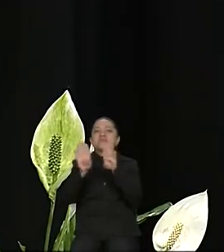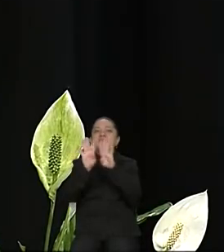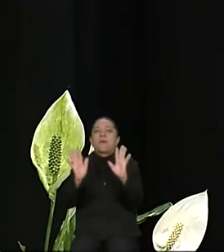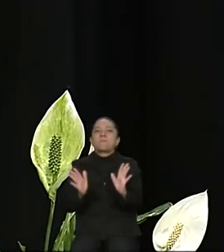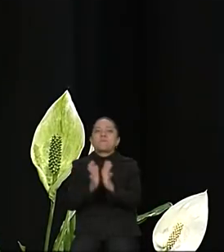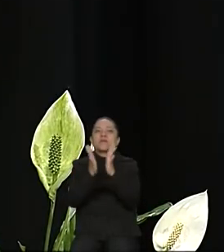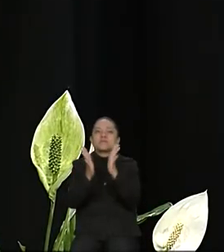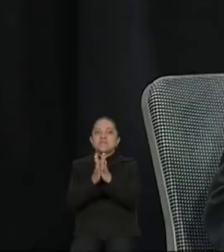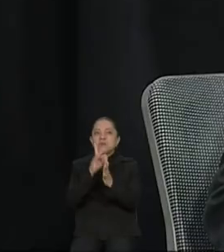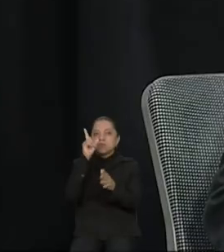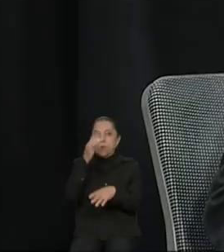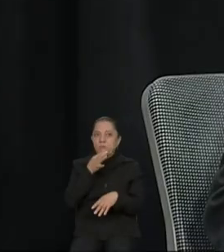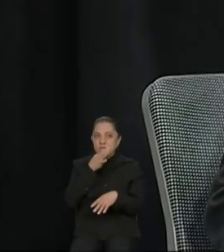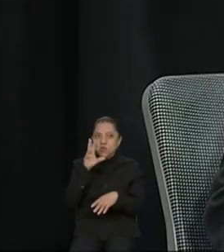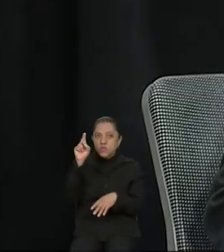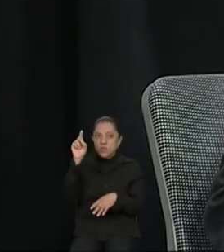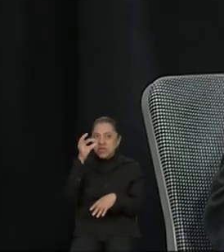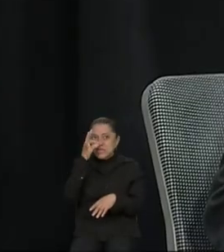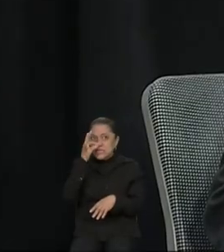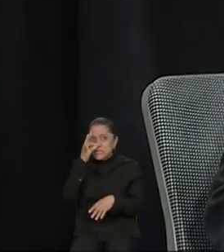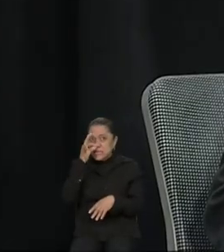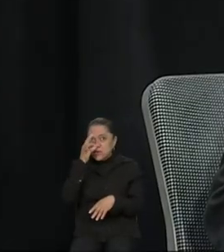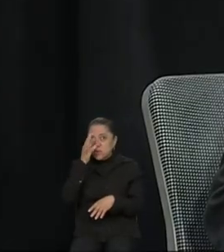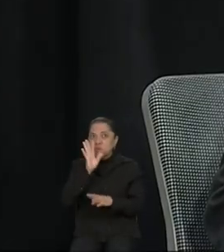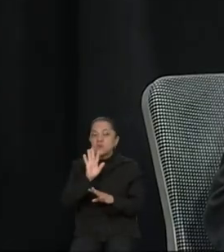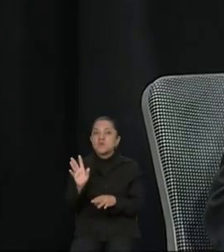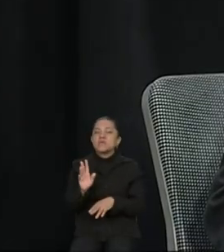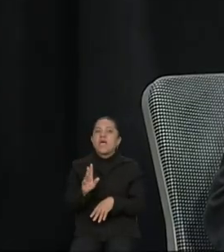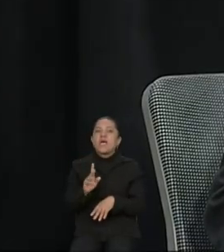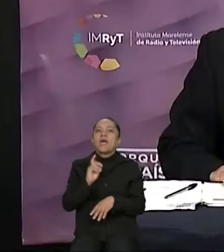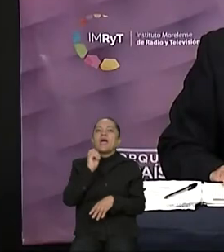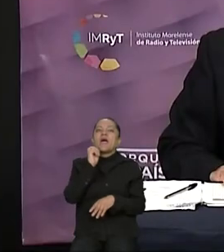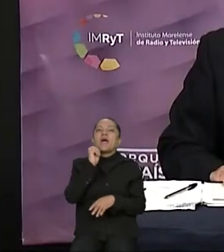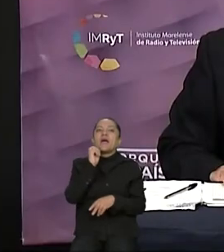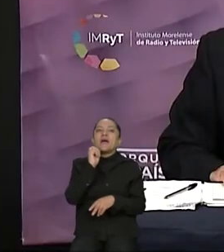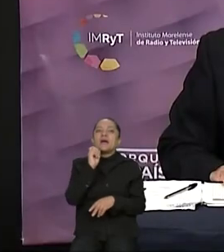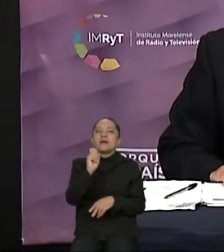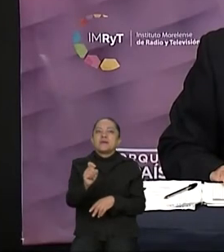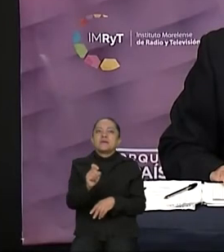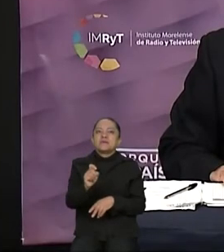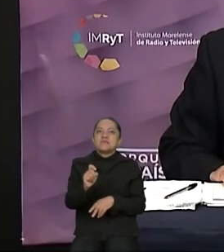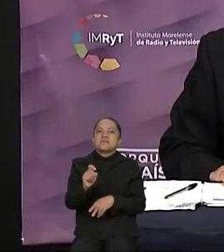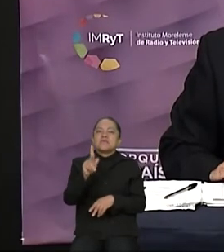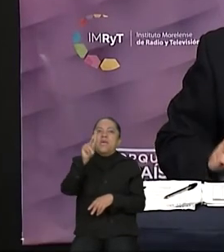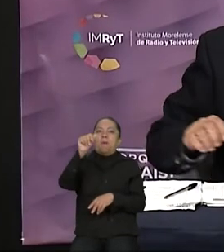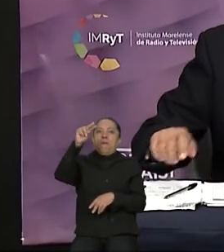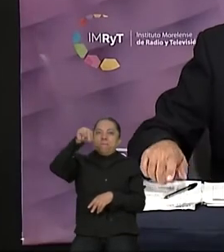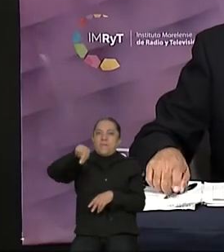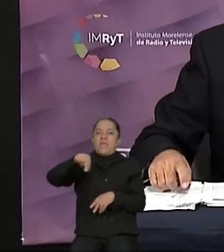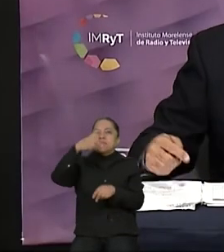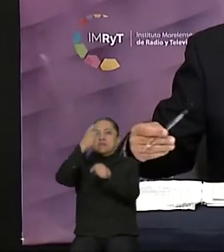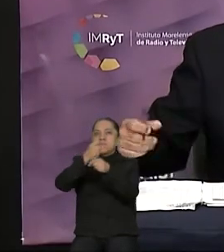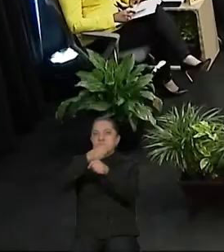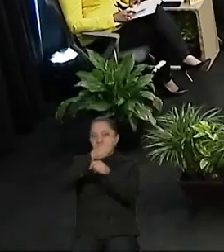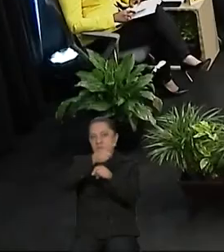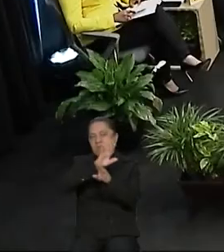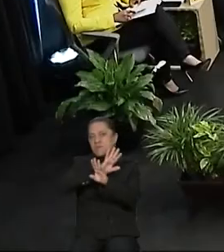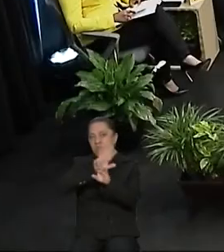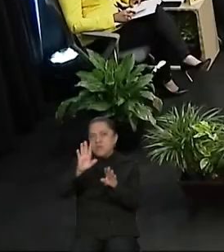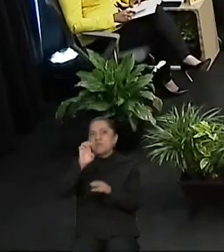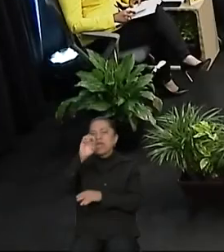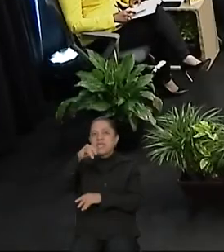con 30 segundos, la palabra la tiene de la fórmula del Partido de Acción Nacional, Erika Cortés Martínez. Muchas gracias.